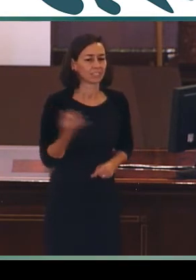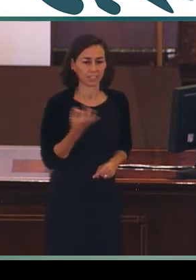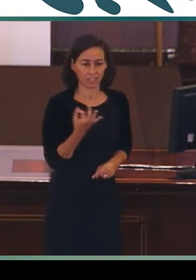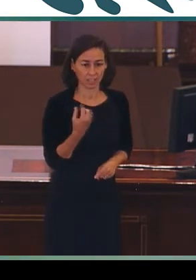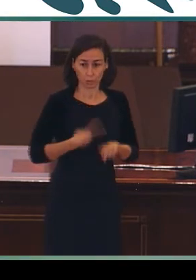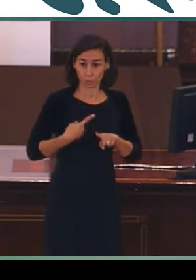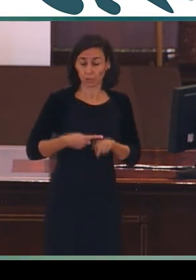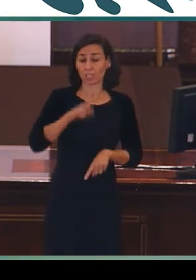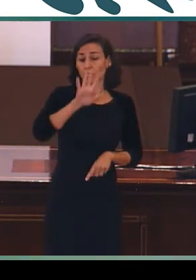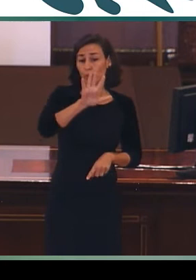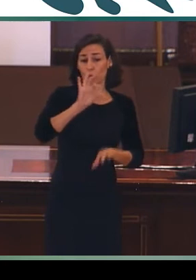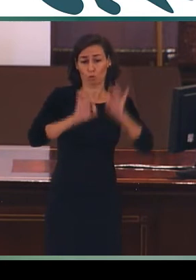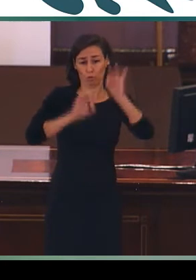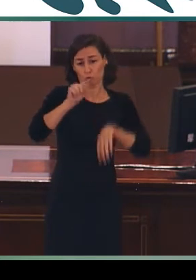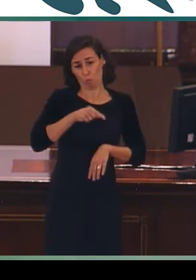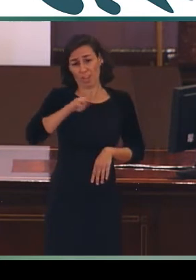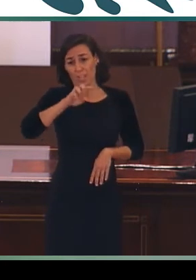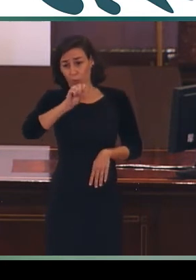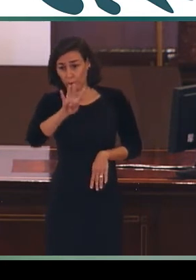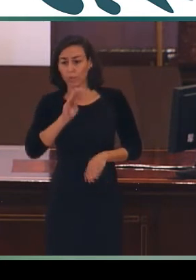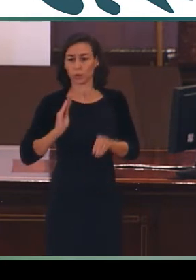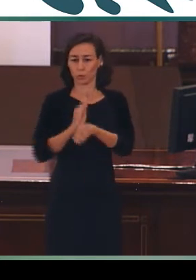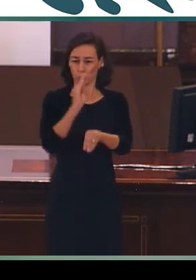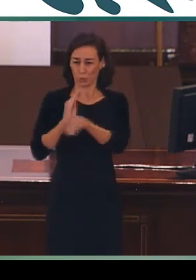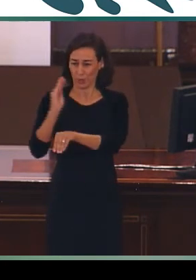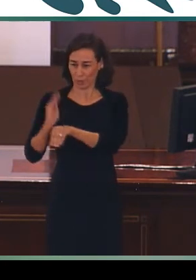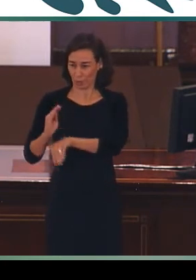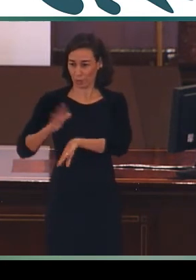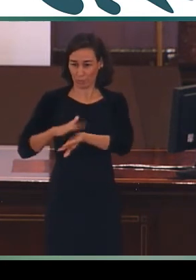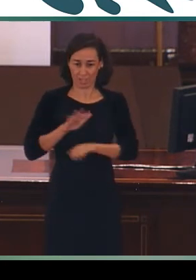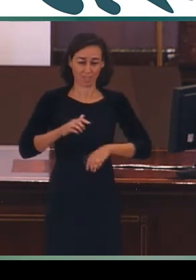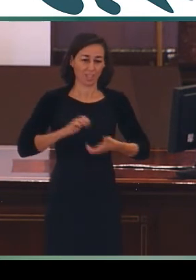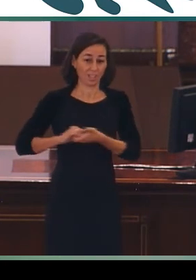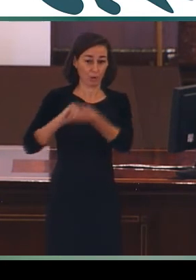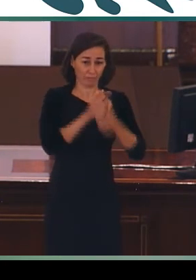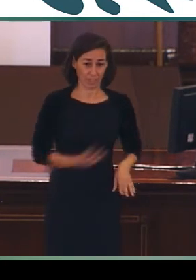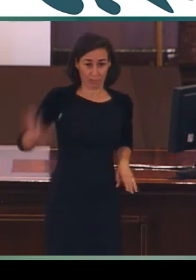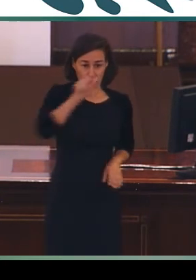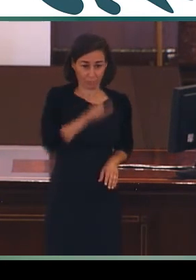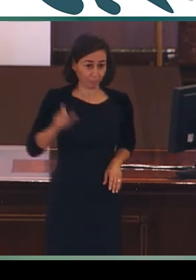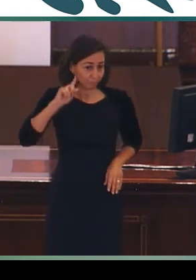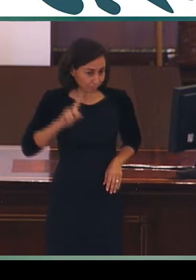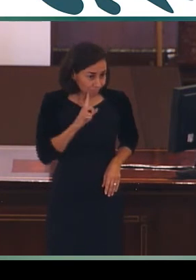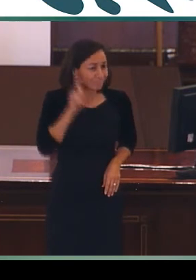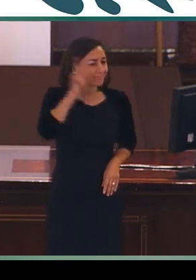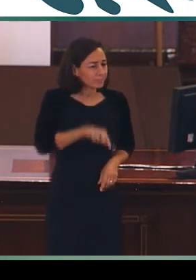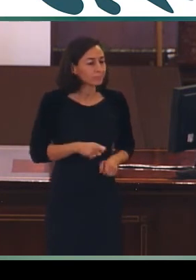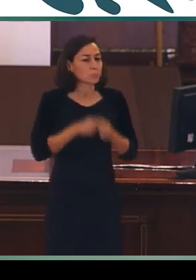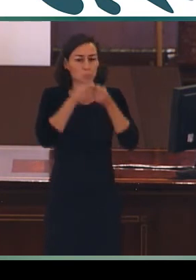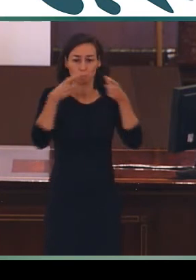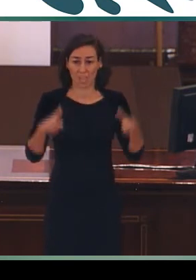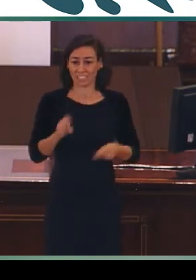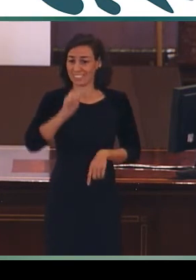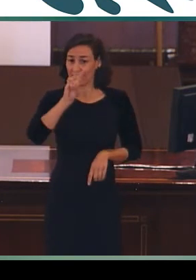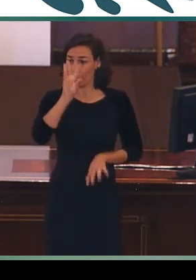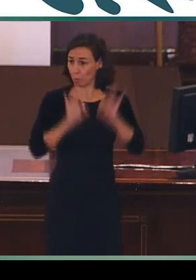un 5,14% la subvención nominativa a la Confederación Estatal de las Personas Sordas pero también hemos incrementado un 13